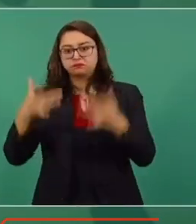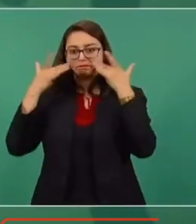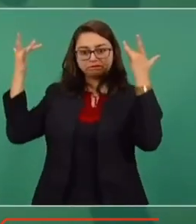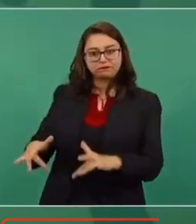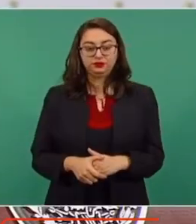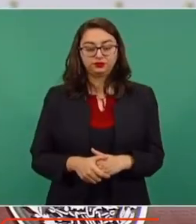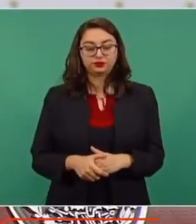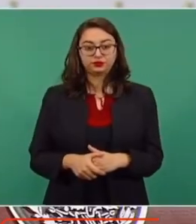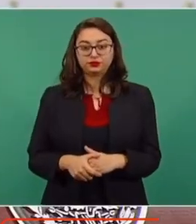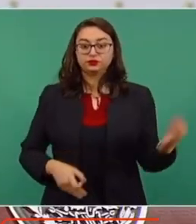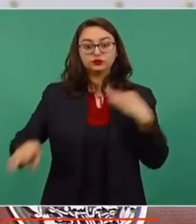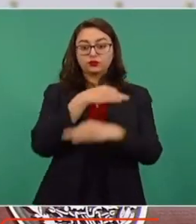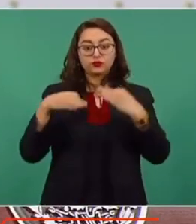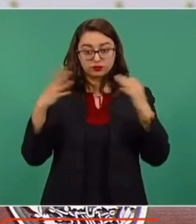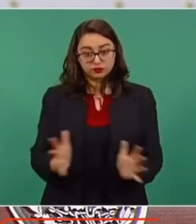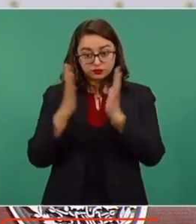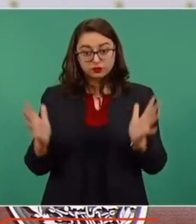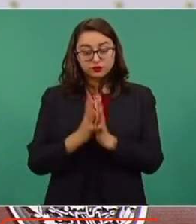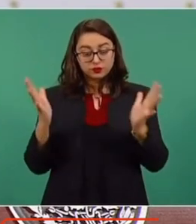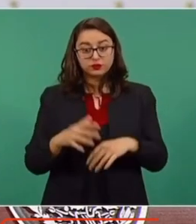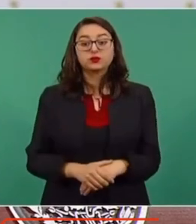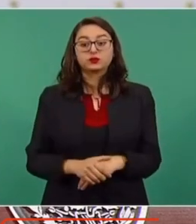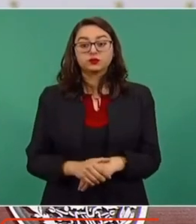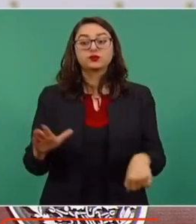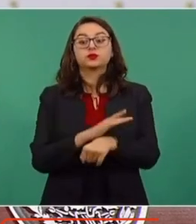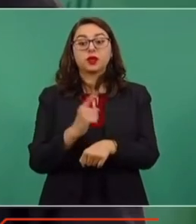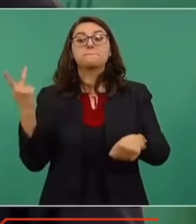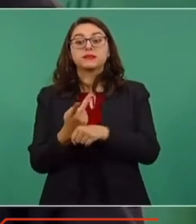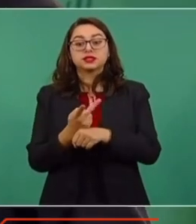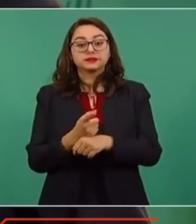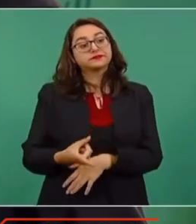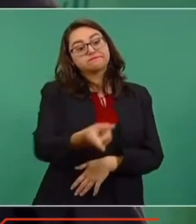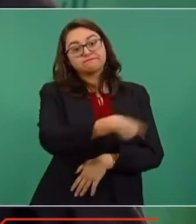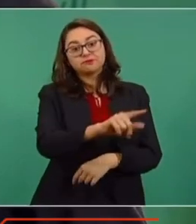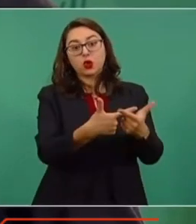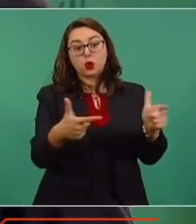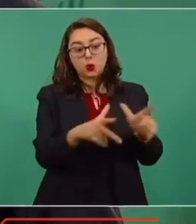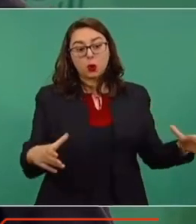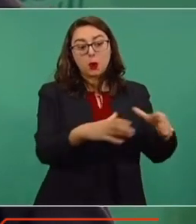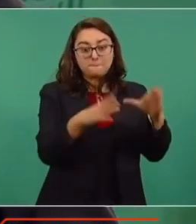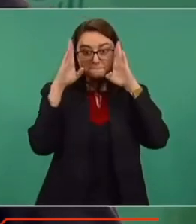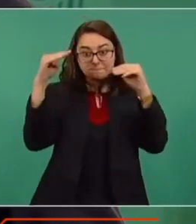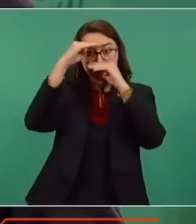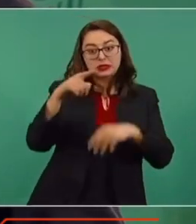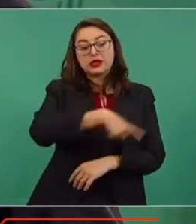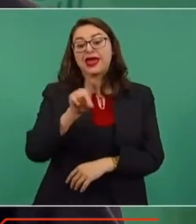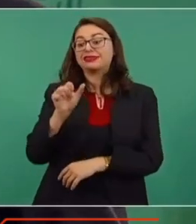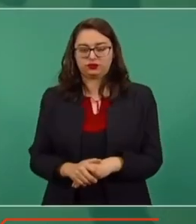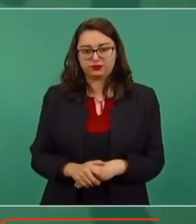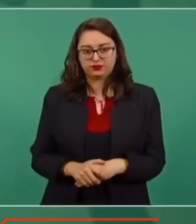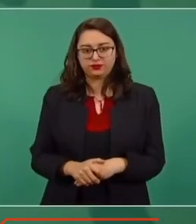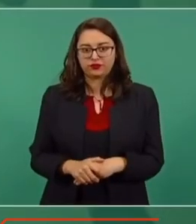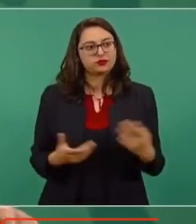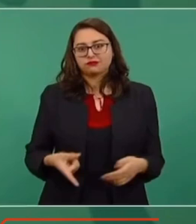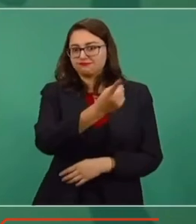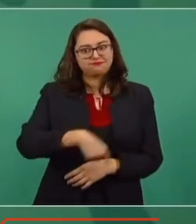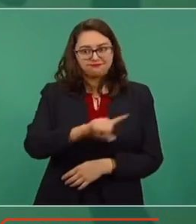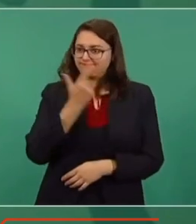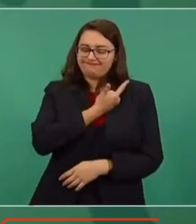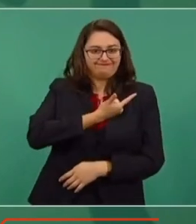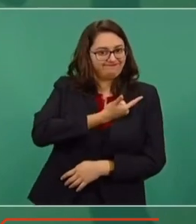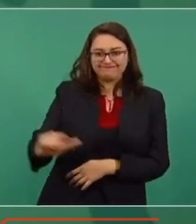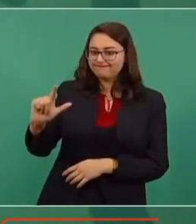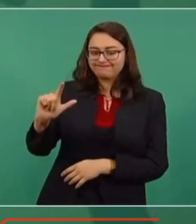que renuncie y que todos participemos, porque los conservadores son demócratas cuando les conviene, entonces no quieren